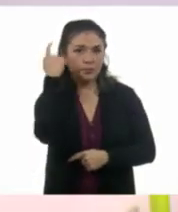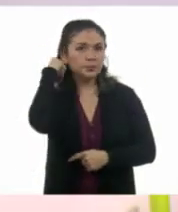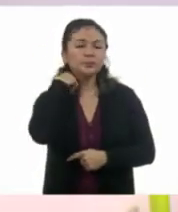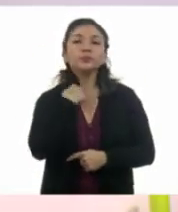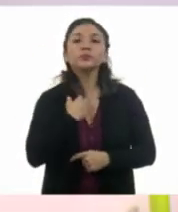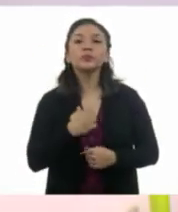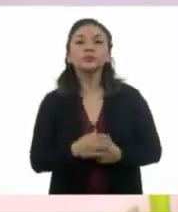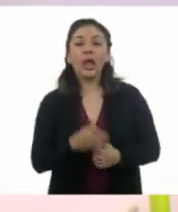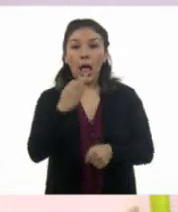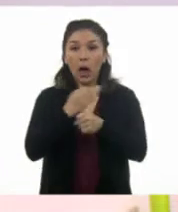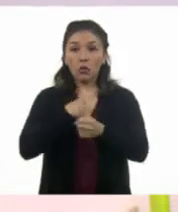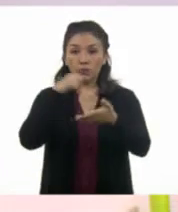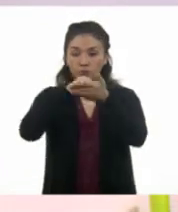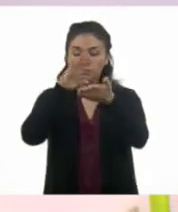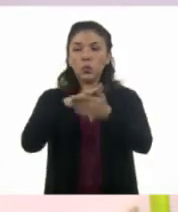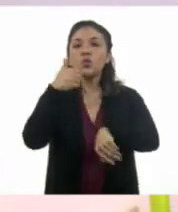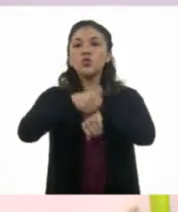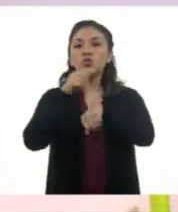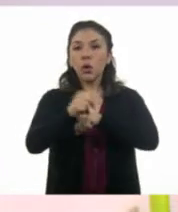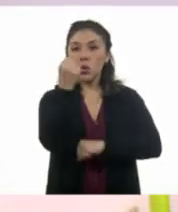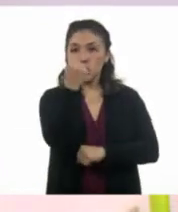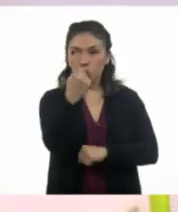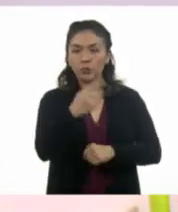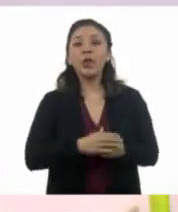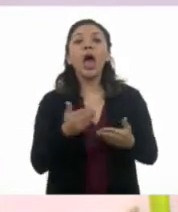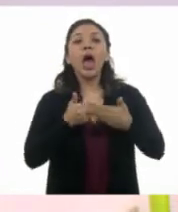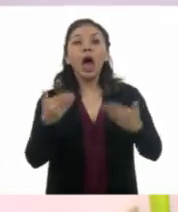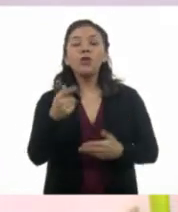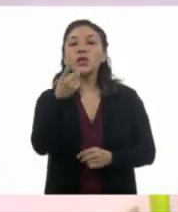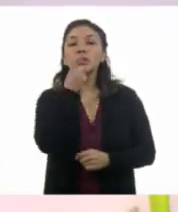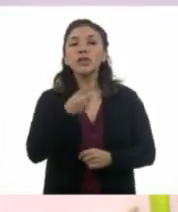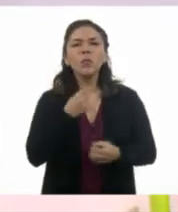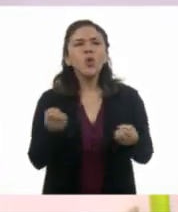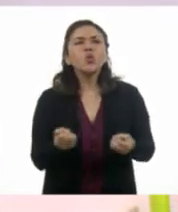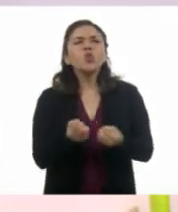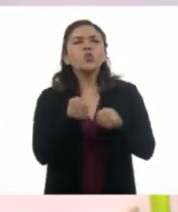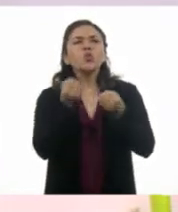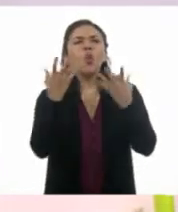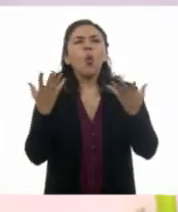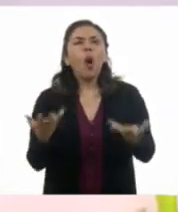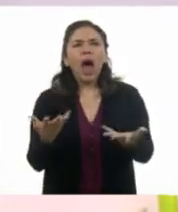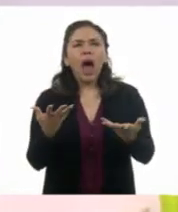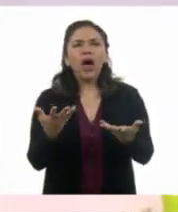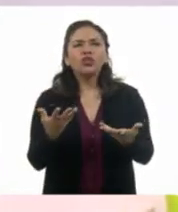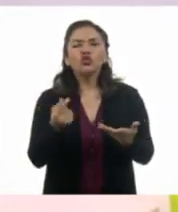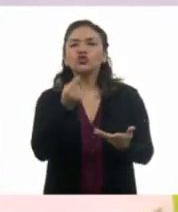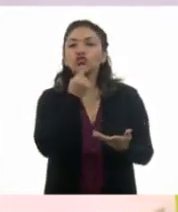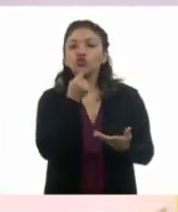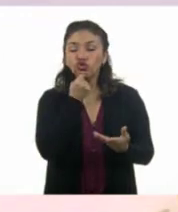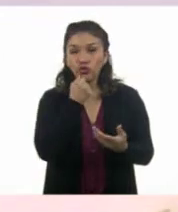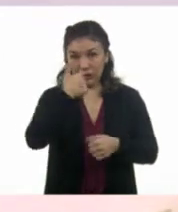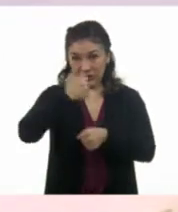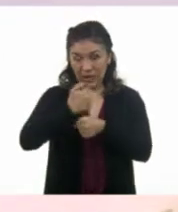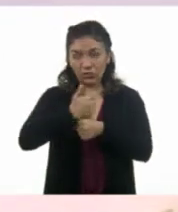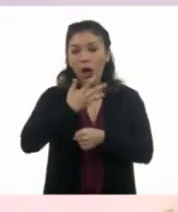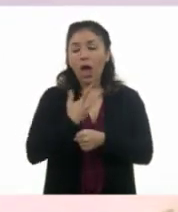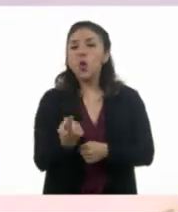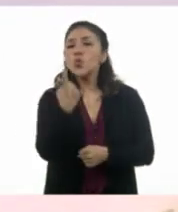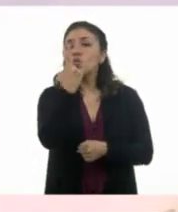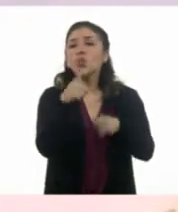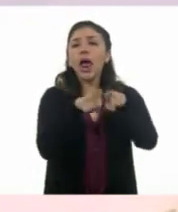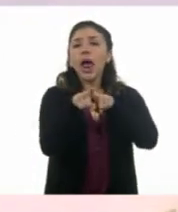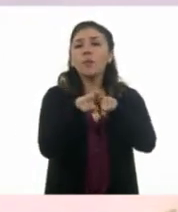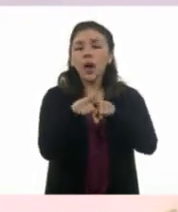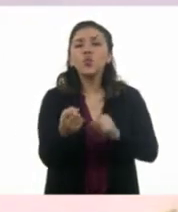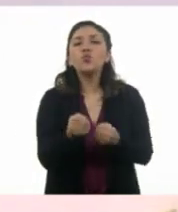Vamos a anotar uno. ¿Cuántos hermanos, cuántos niños de sexto año tienen solamente un